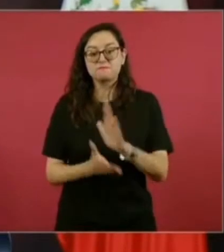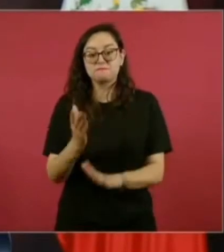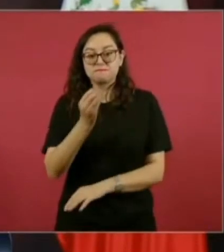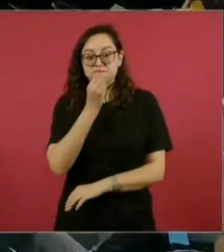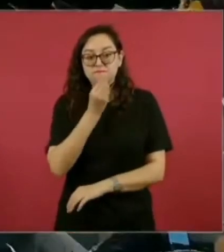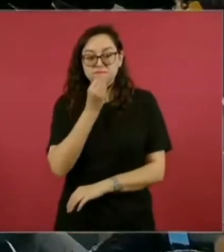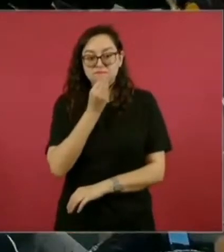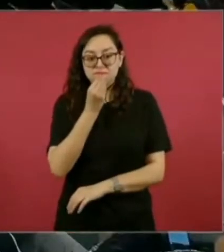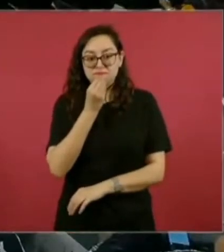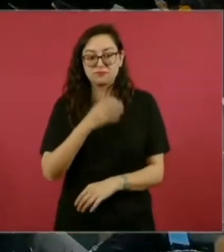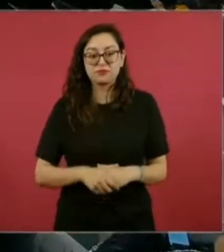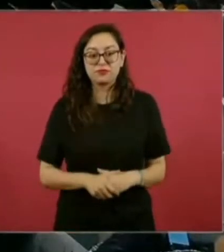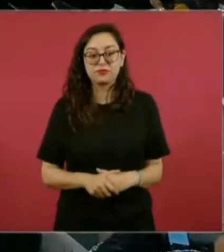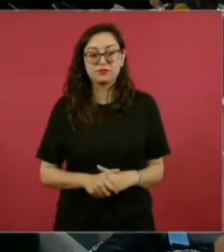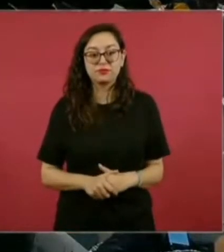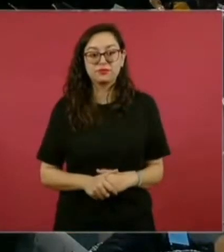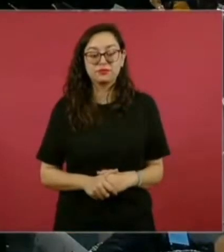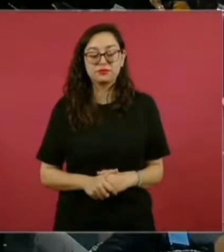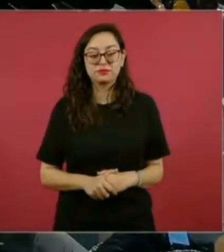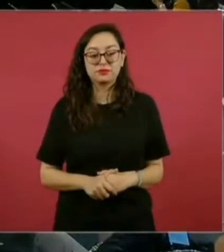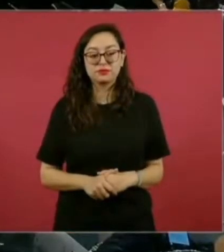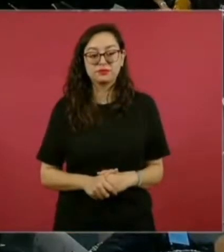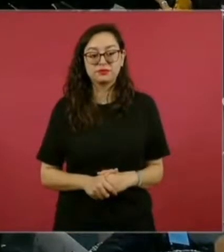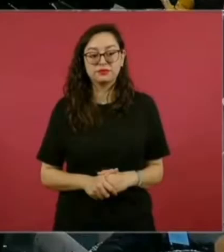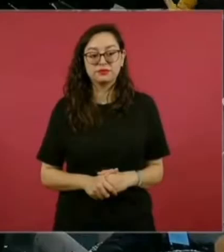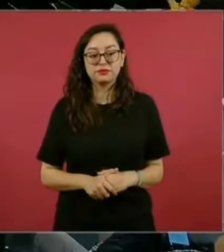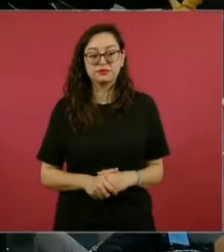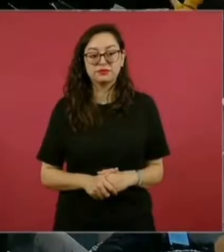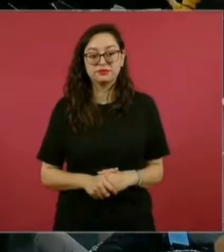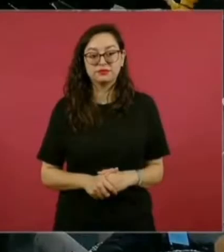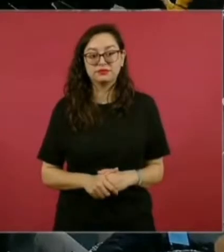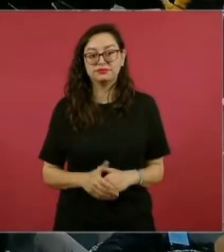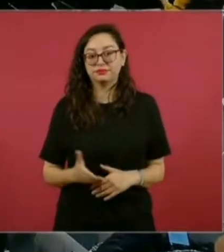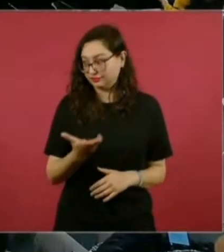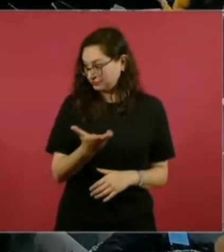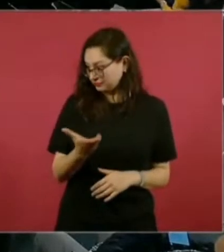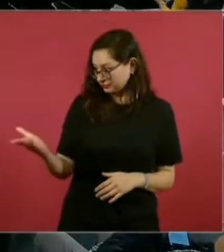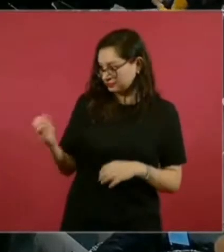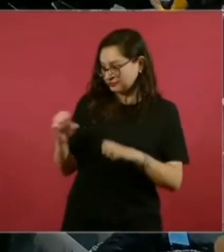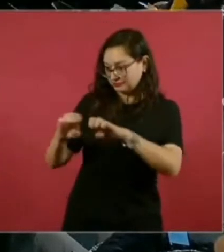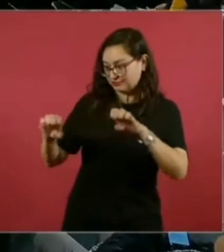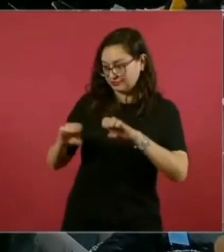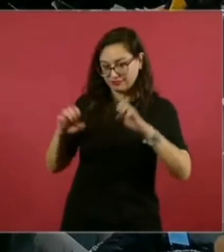desayunar. Señor presidente. Un aplauso para los reconstructores.